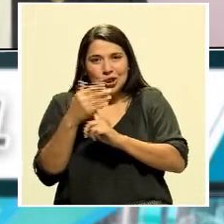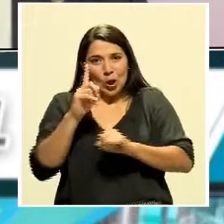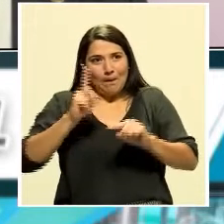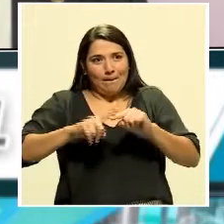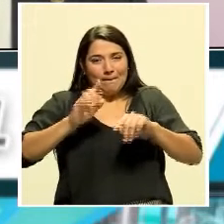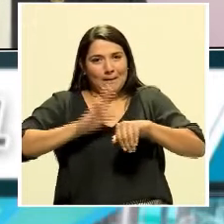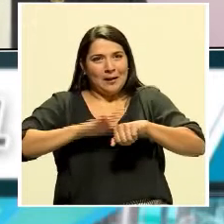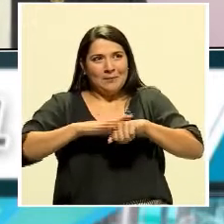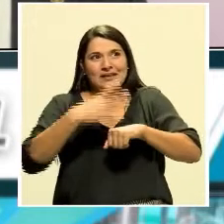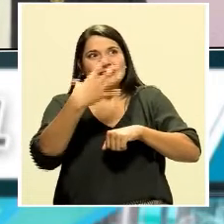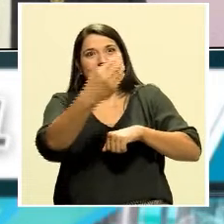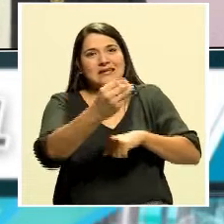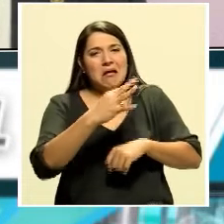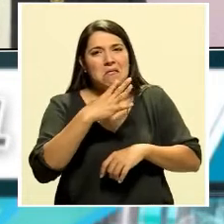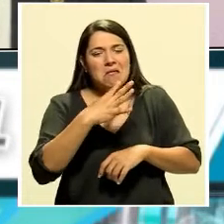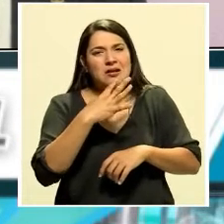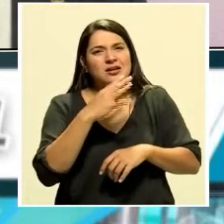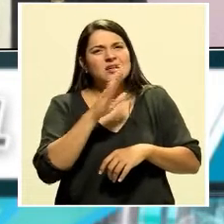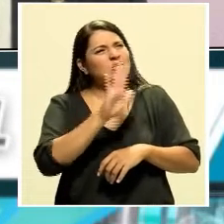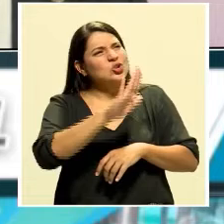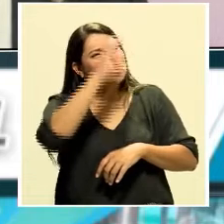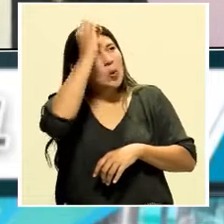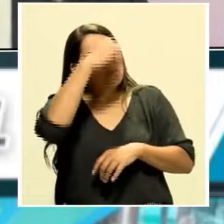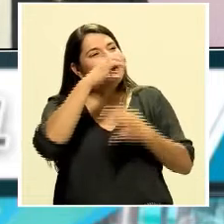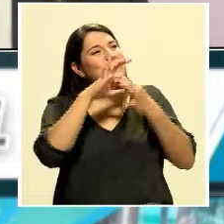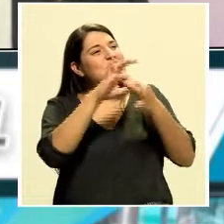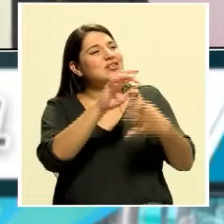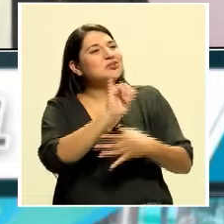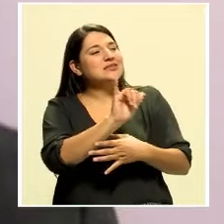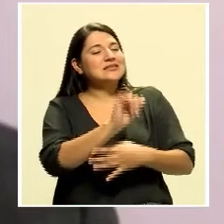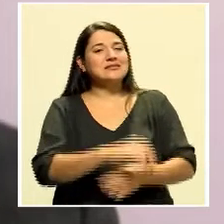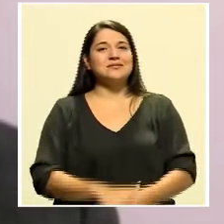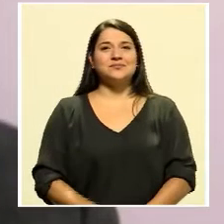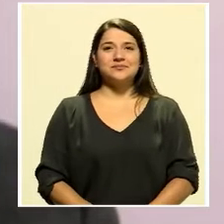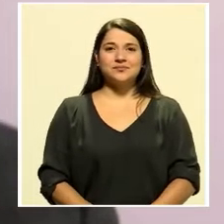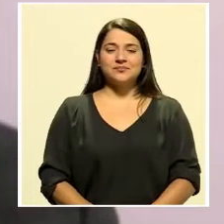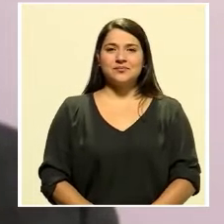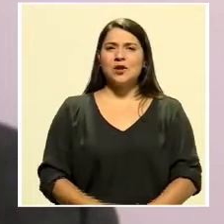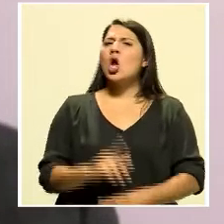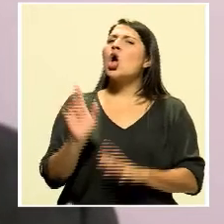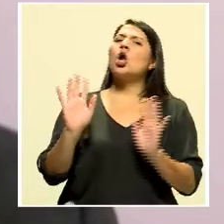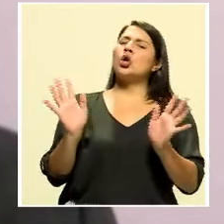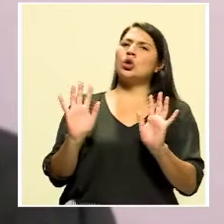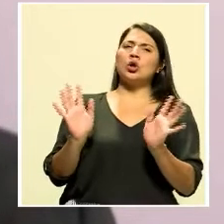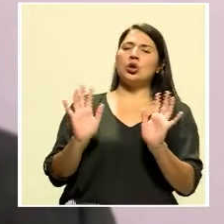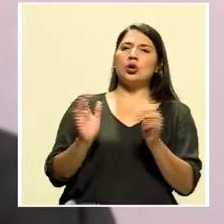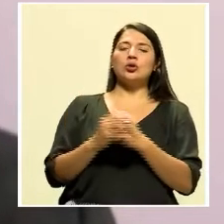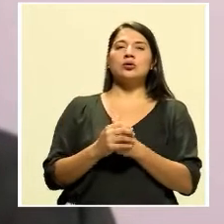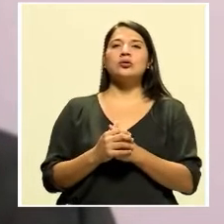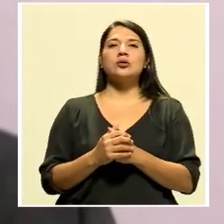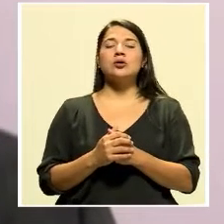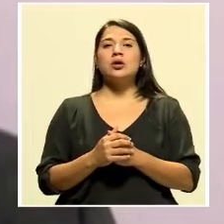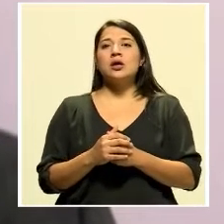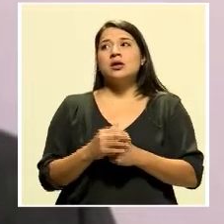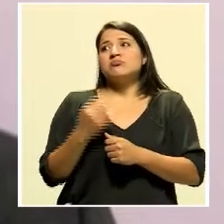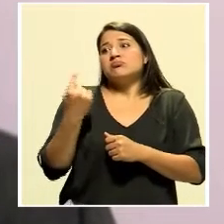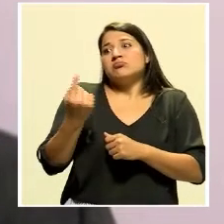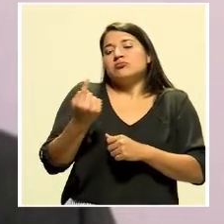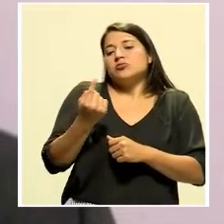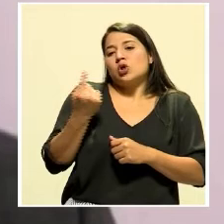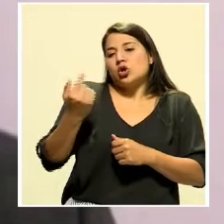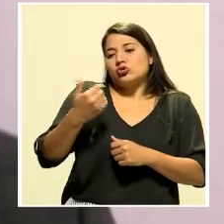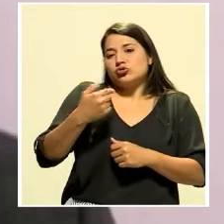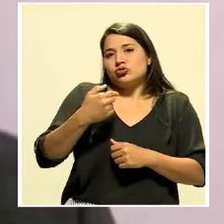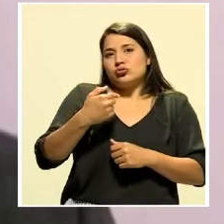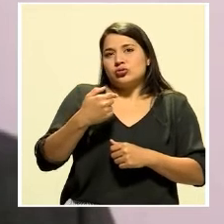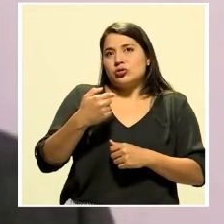a esas afirmaciones o esa idea? No, no. Más bien, es un asunto de que yo tengo